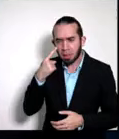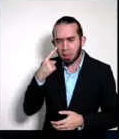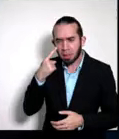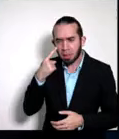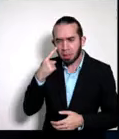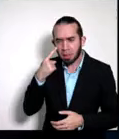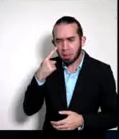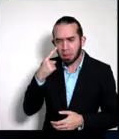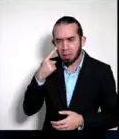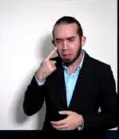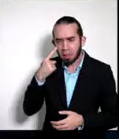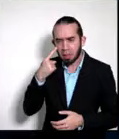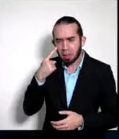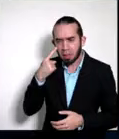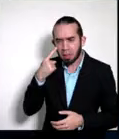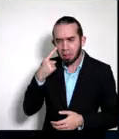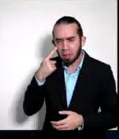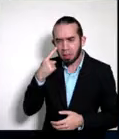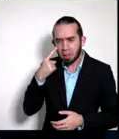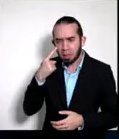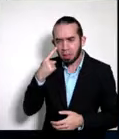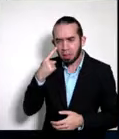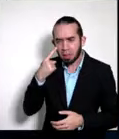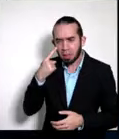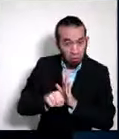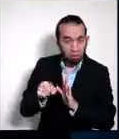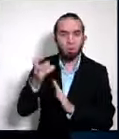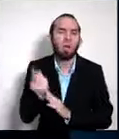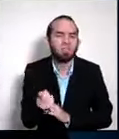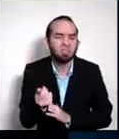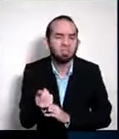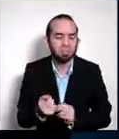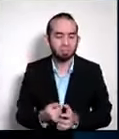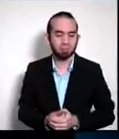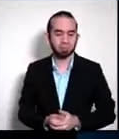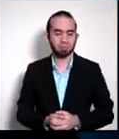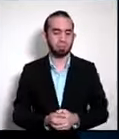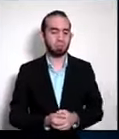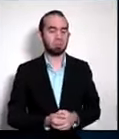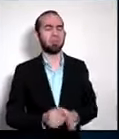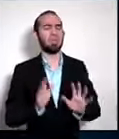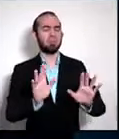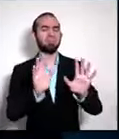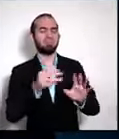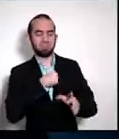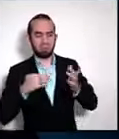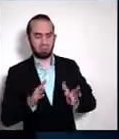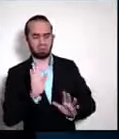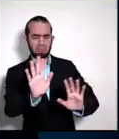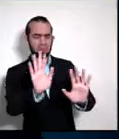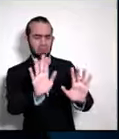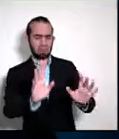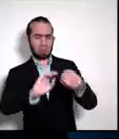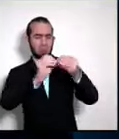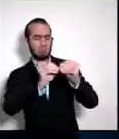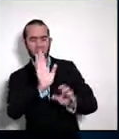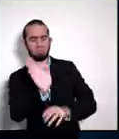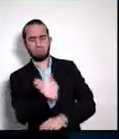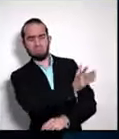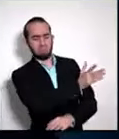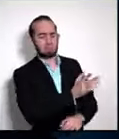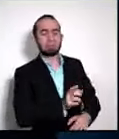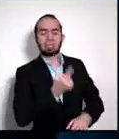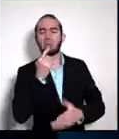en esto y cuántos proyectos más allá de las cifras yo le voy decir una cosita hay muchas